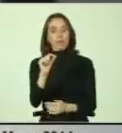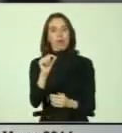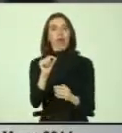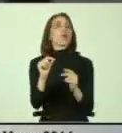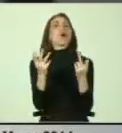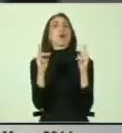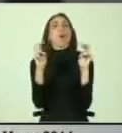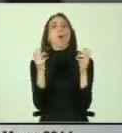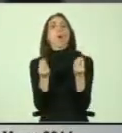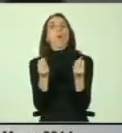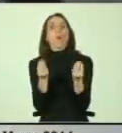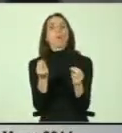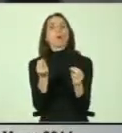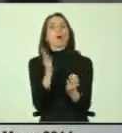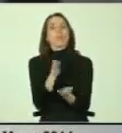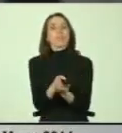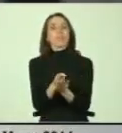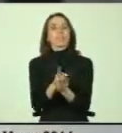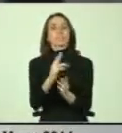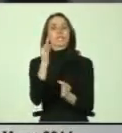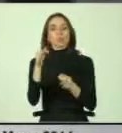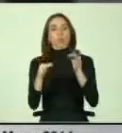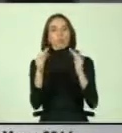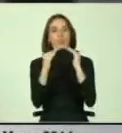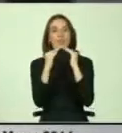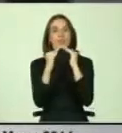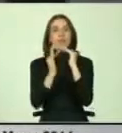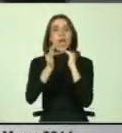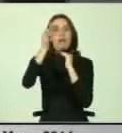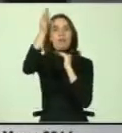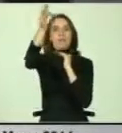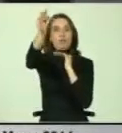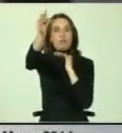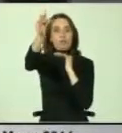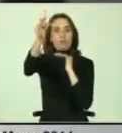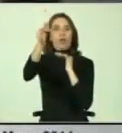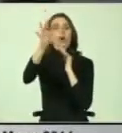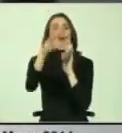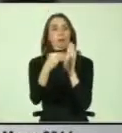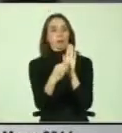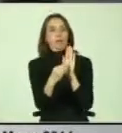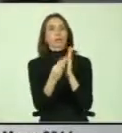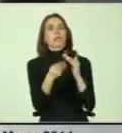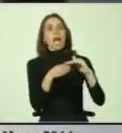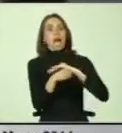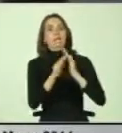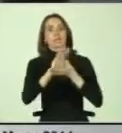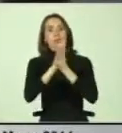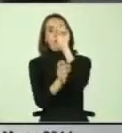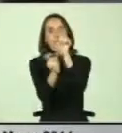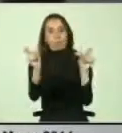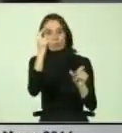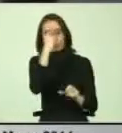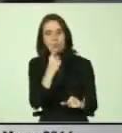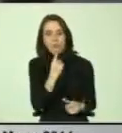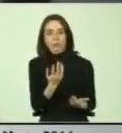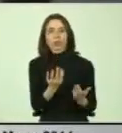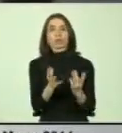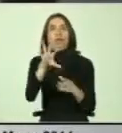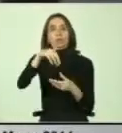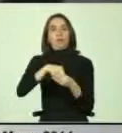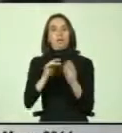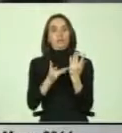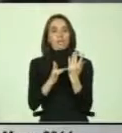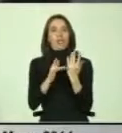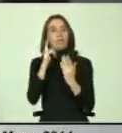acerca de cómo debería ser un tribunal a futuro, incorporando criterios de accesibilidad universal, incorporando tecnologías